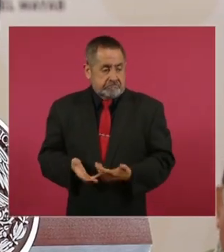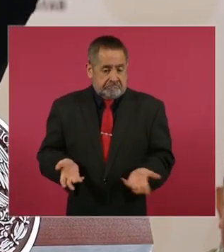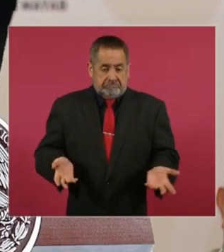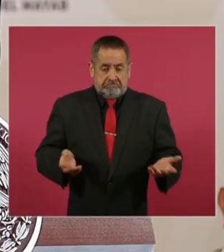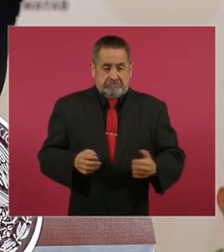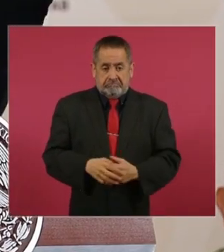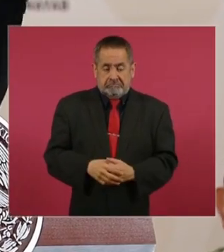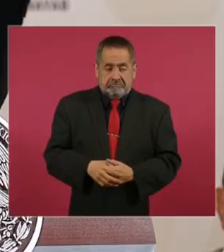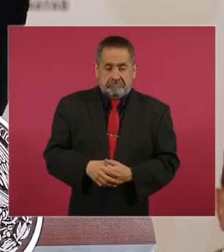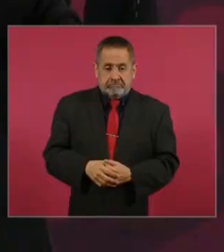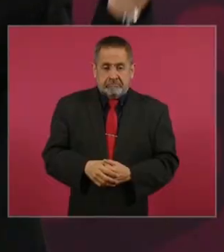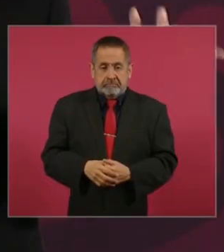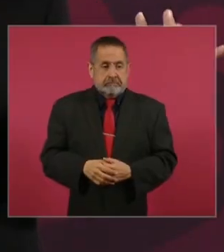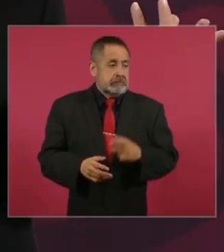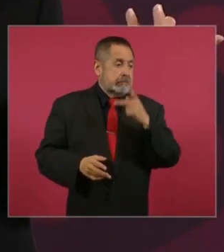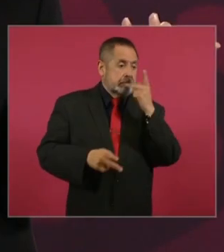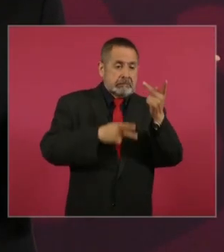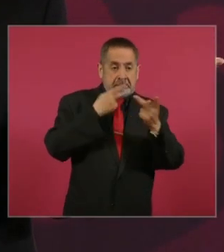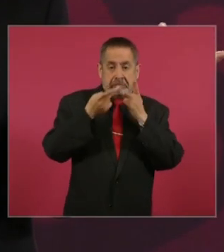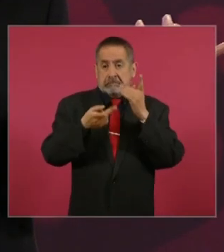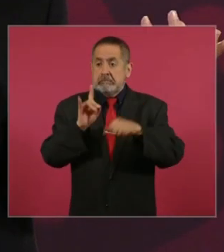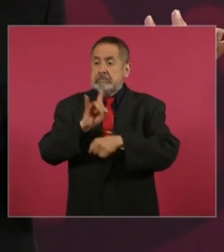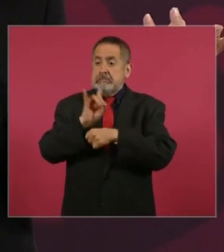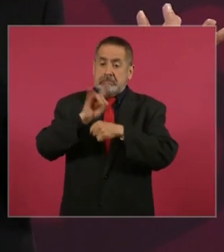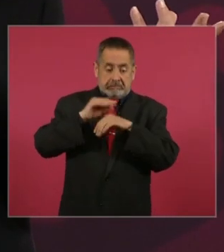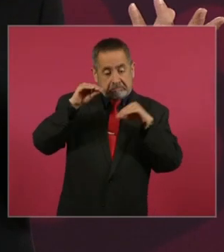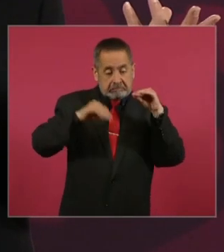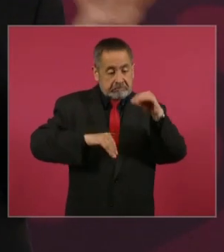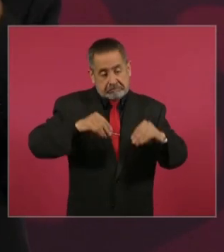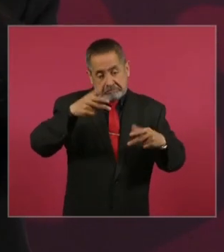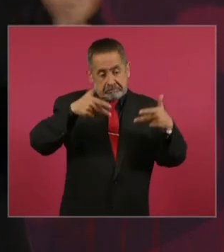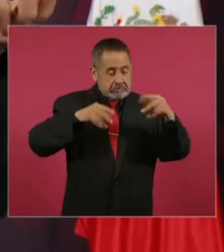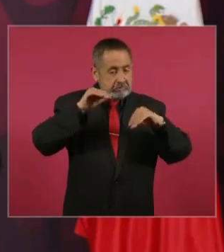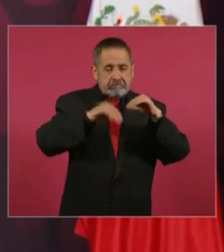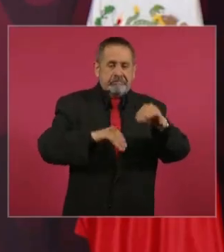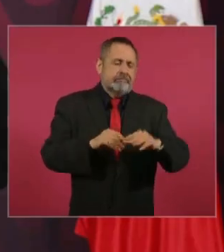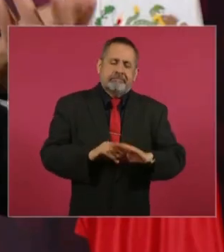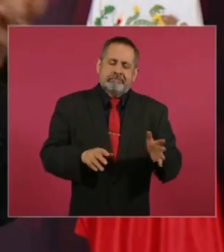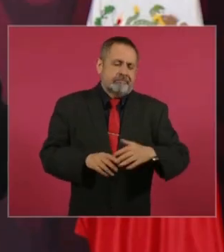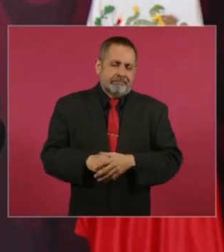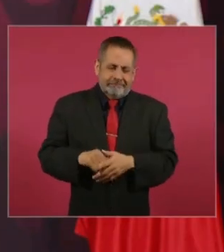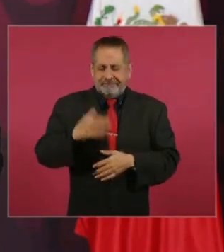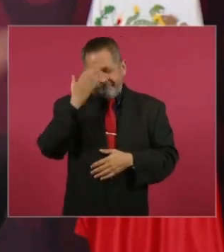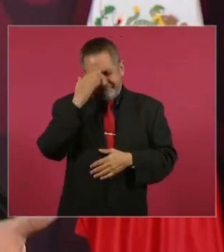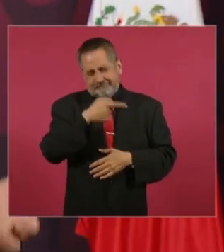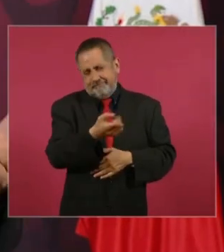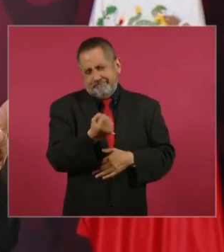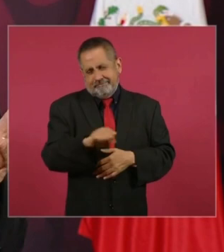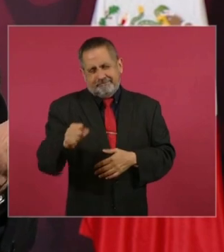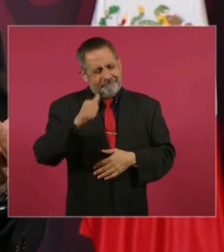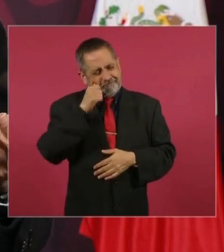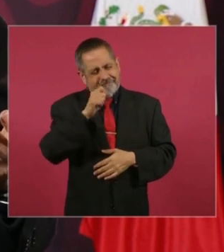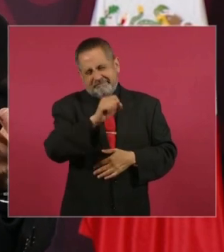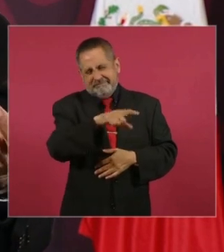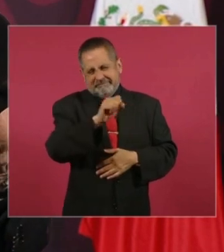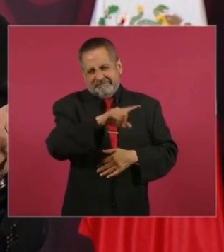pero que no haga un montaje, ya sé que esa es su especialidad.